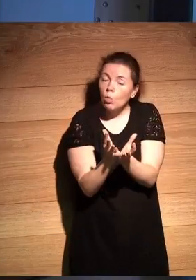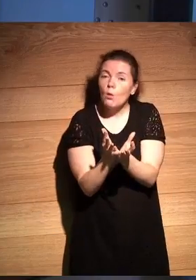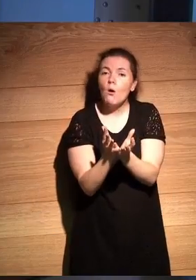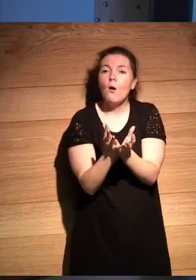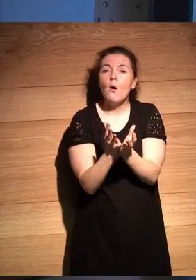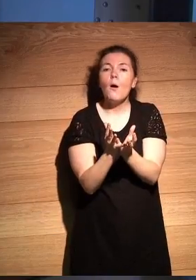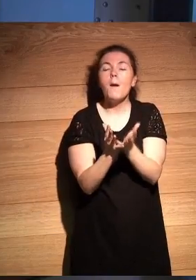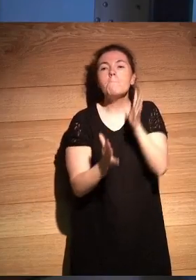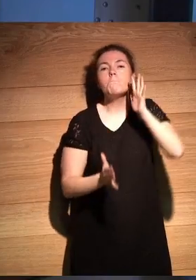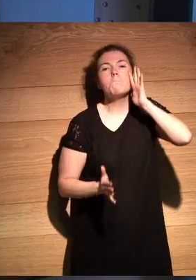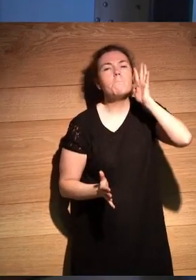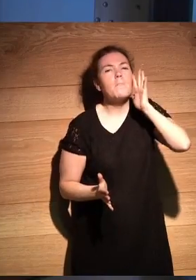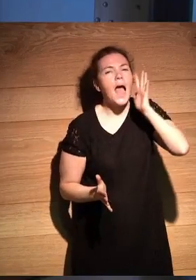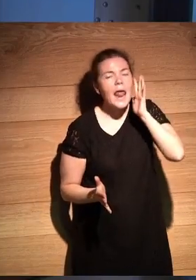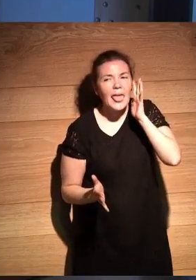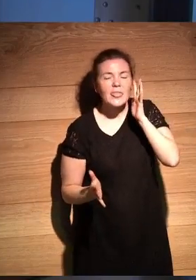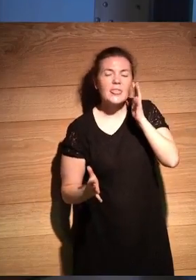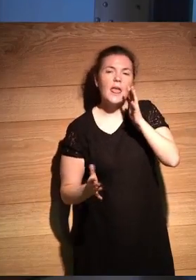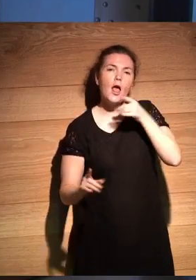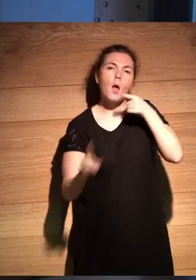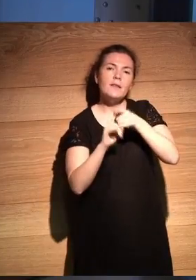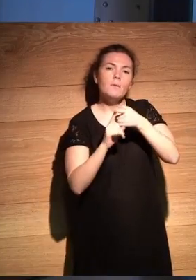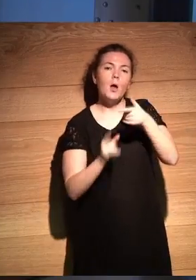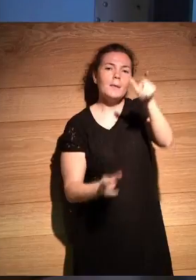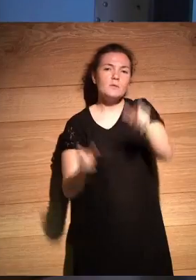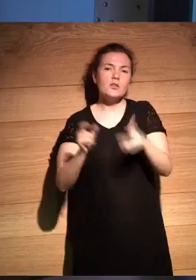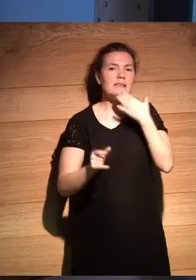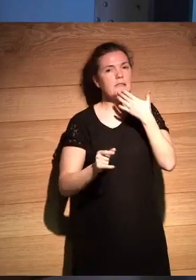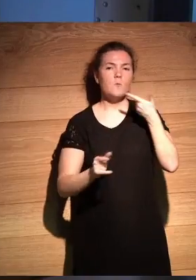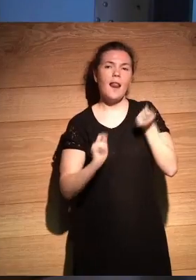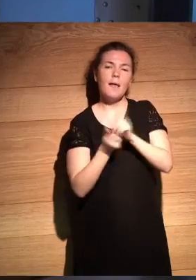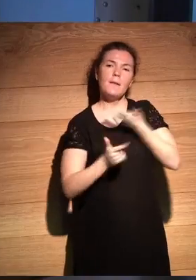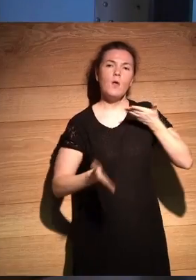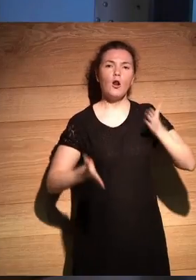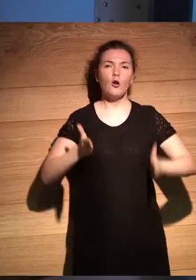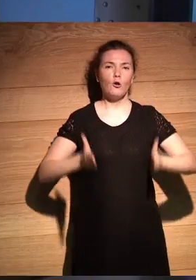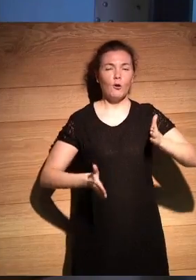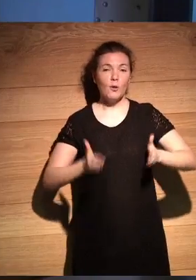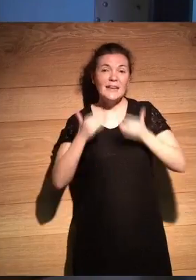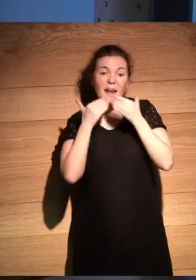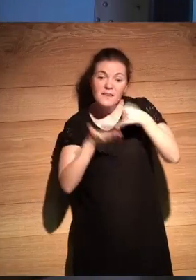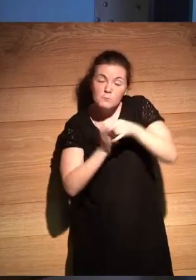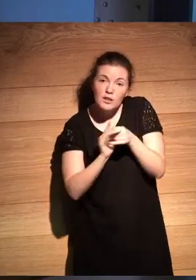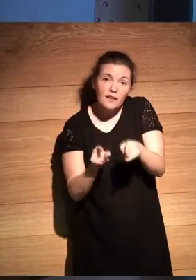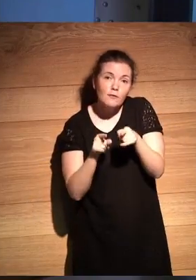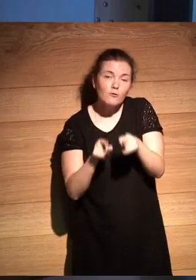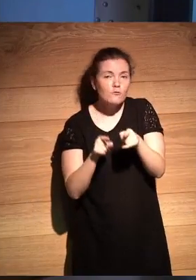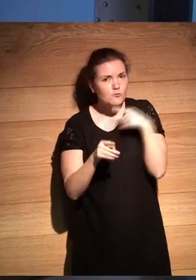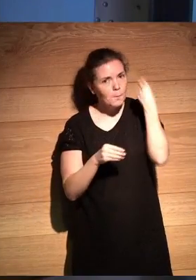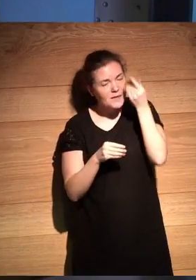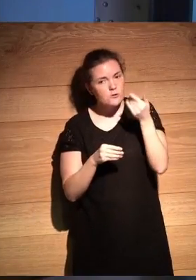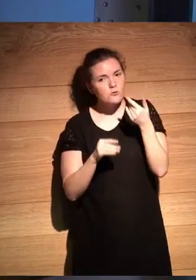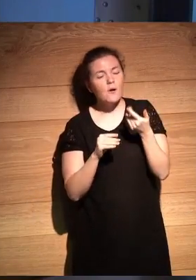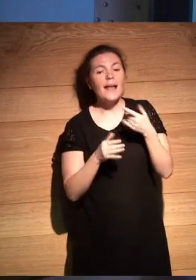o sea parece que tratamos de robotizar a las personas pues gracias a proyectos como estos yo creo que estamos